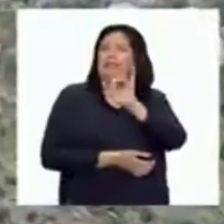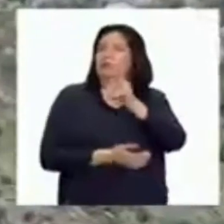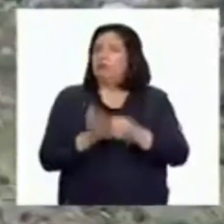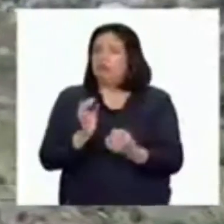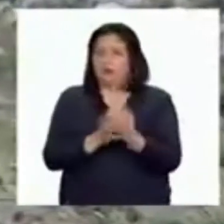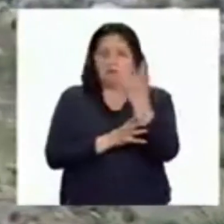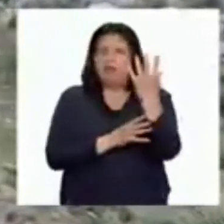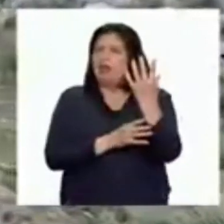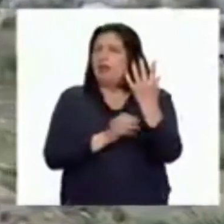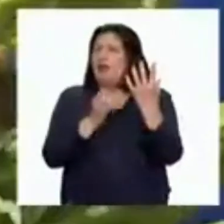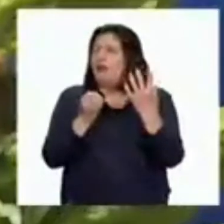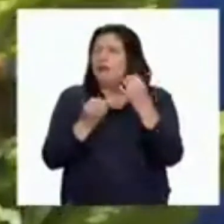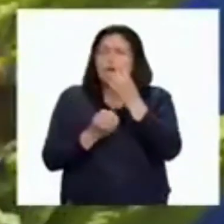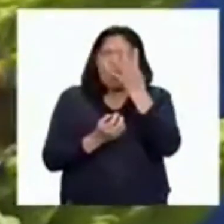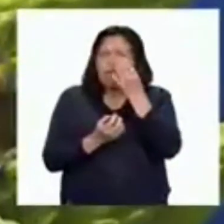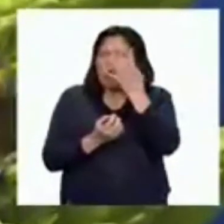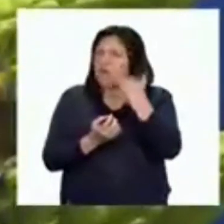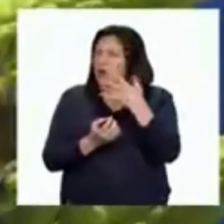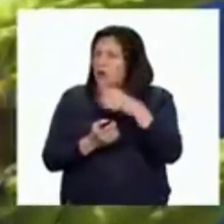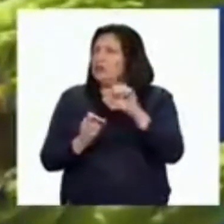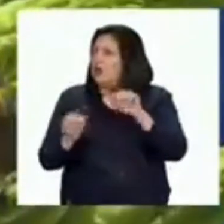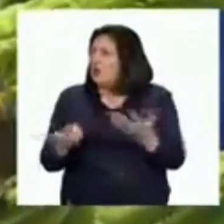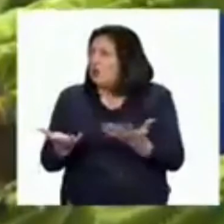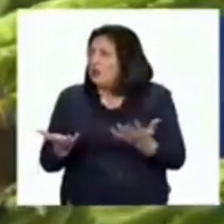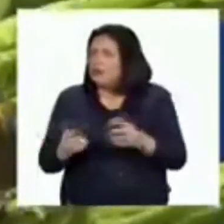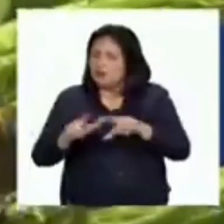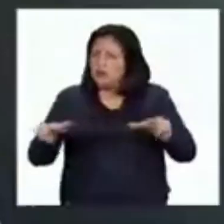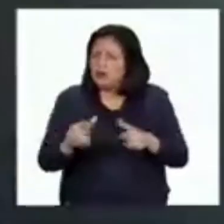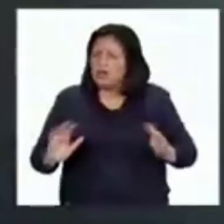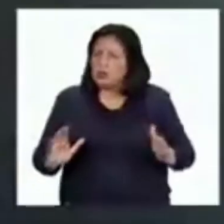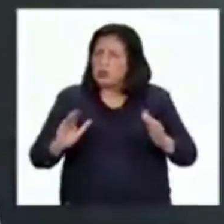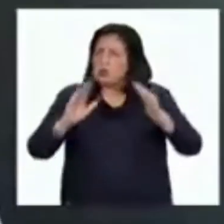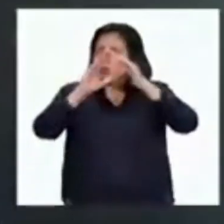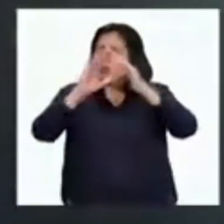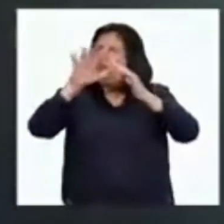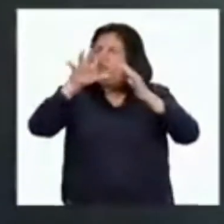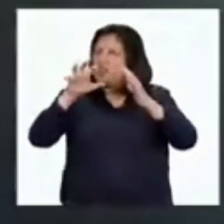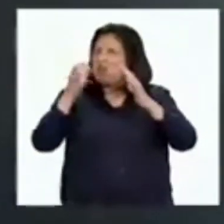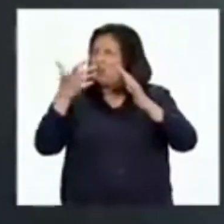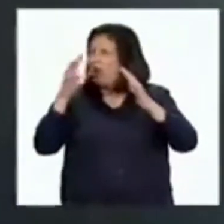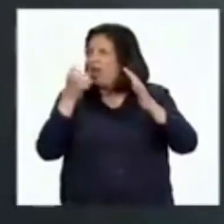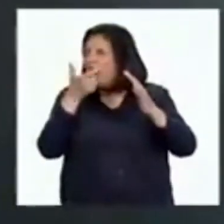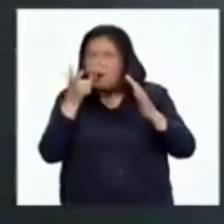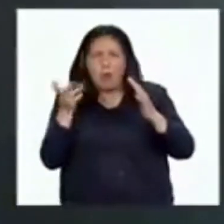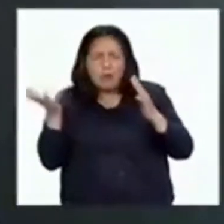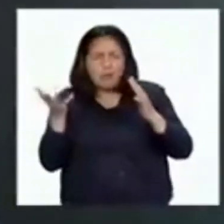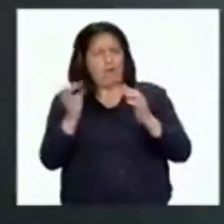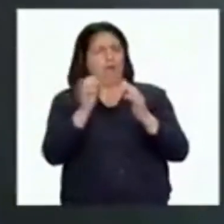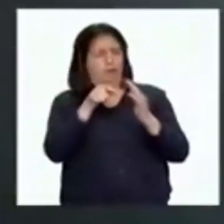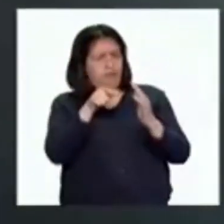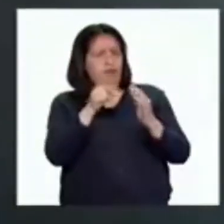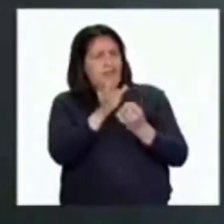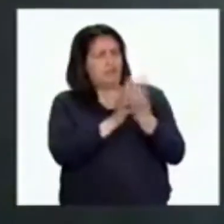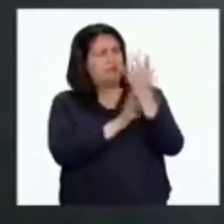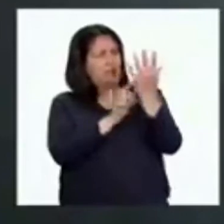florecer en un ambiente bastante hostil. La altura del frío, la escasez de agua, ¿no? Hacen de su hábitat bastante difícil. Sin